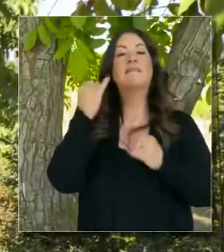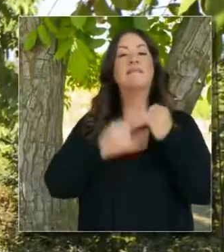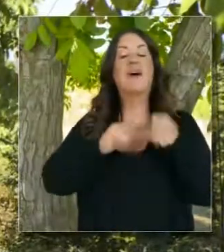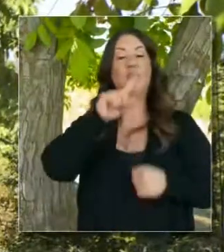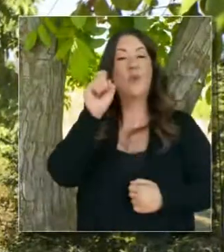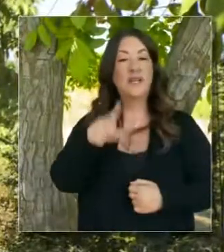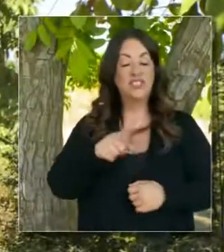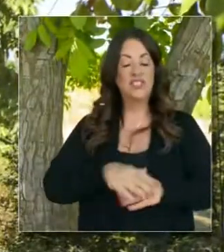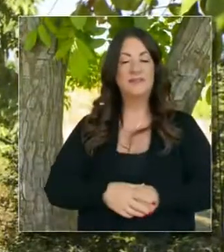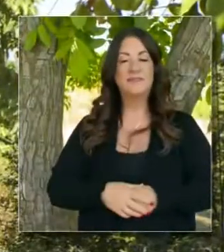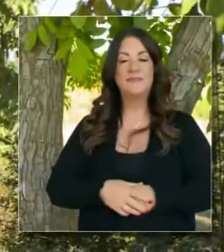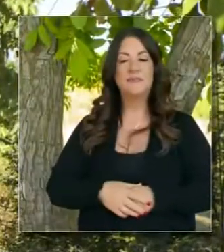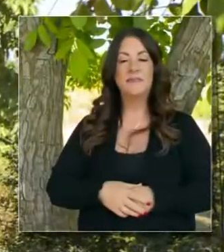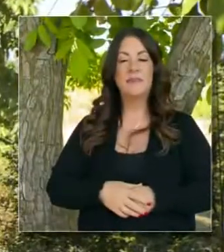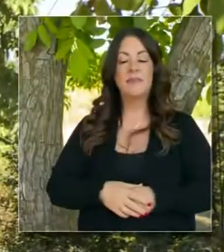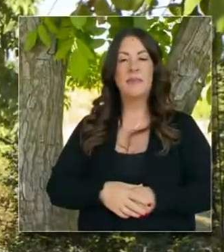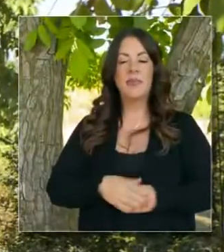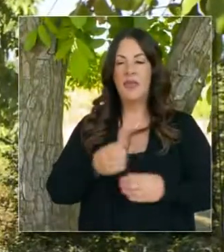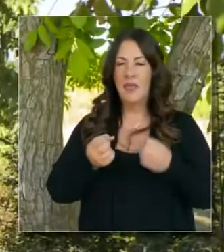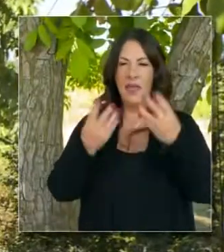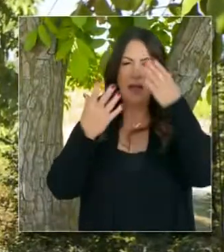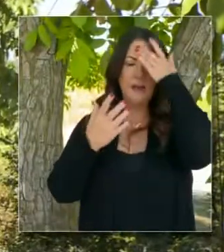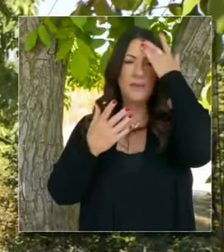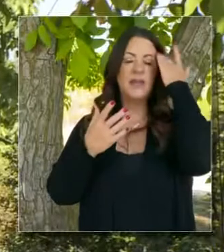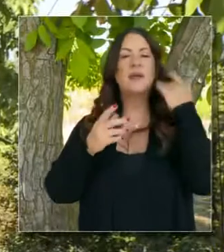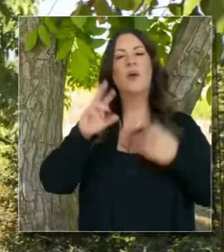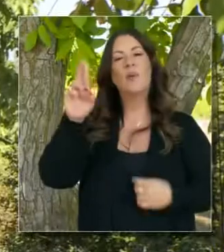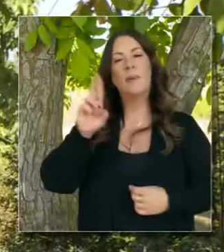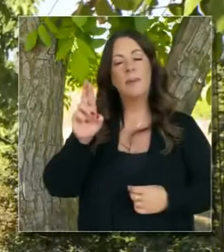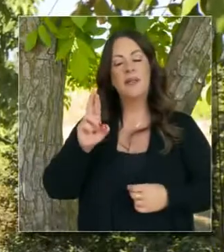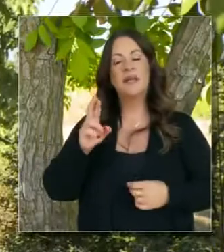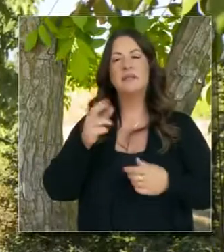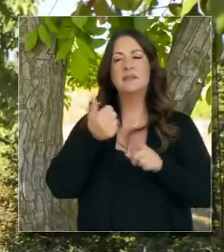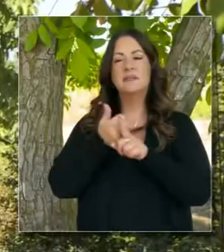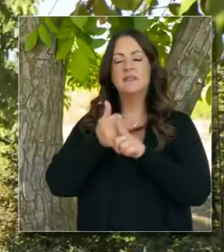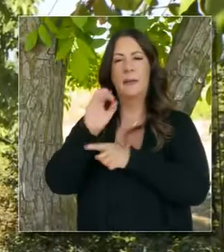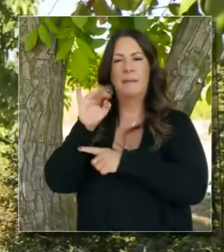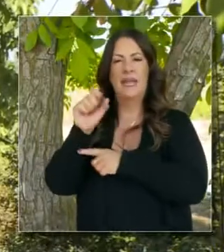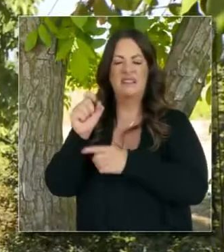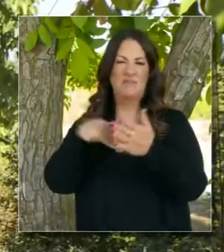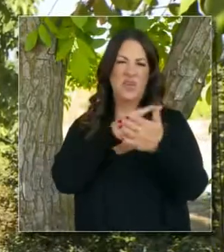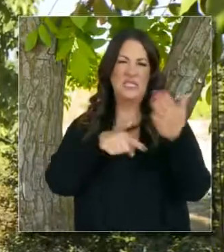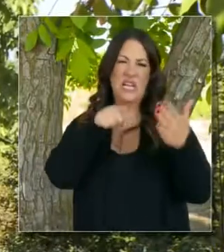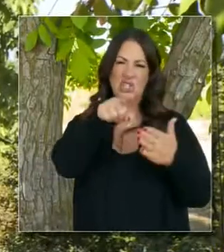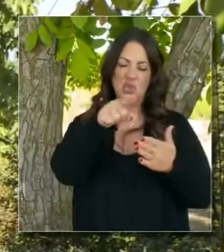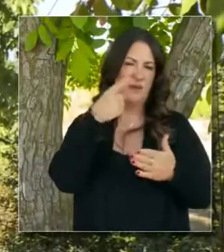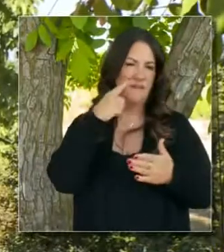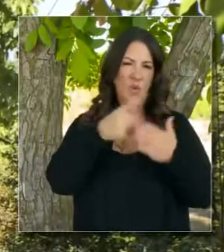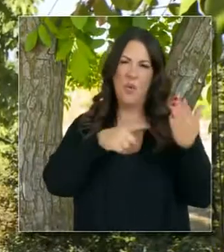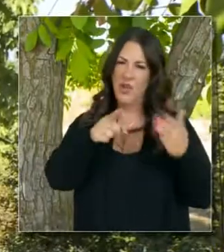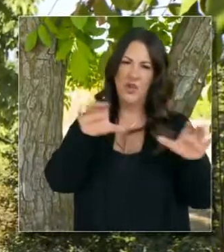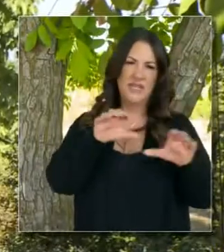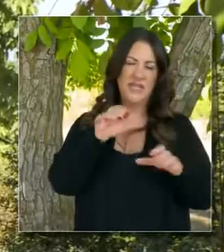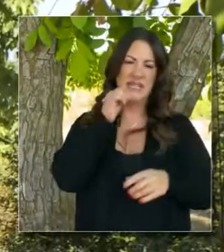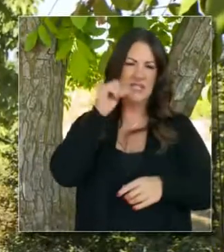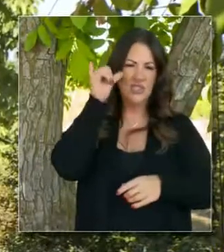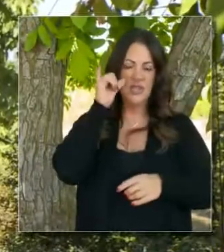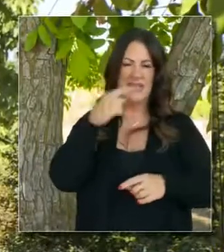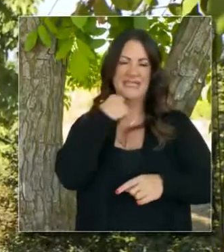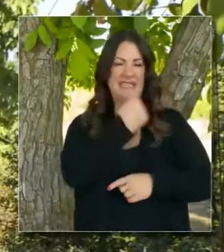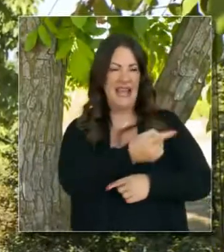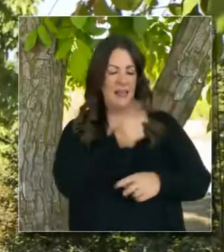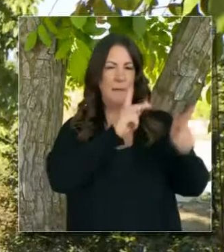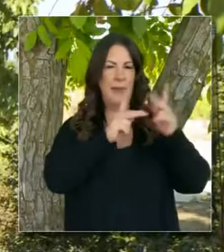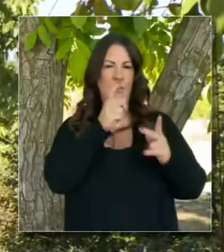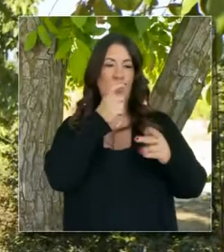Maranichi de Político. Ella preguntó que algunos republicanos prominentes en alguno de los medios lo han criticado por el tweet